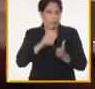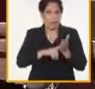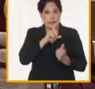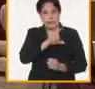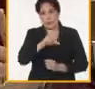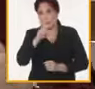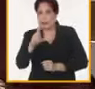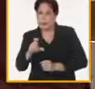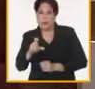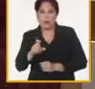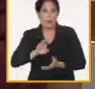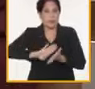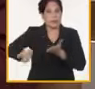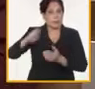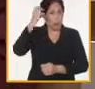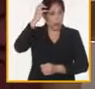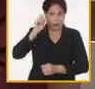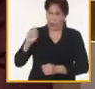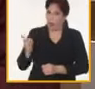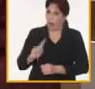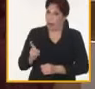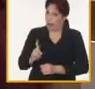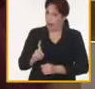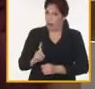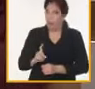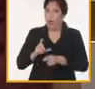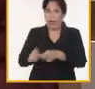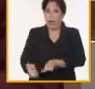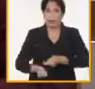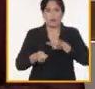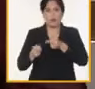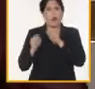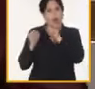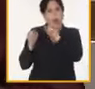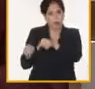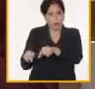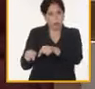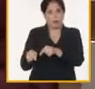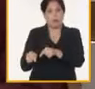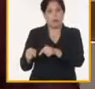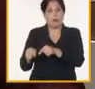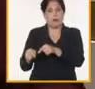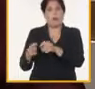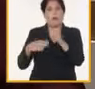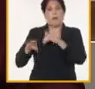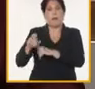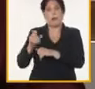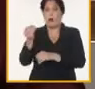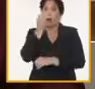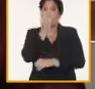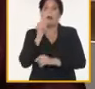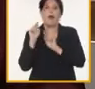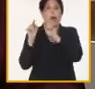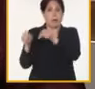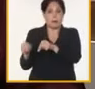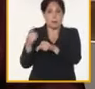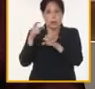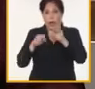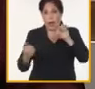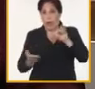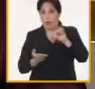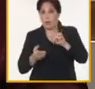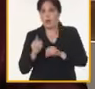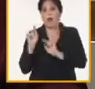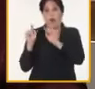sin suplantar al gobierno sin suplantar a la agricultura sin suplantar al minal sin suplantar a Azcuba ni